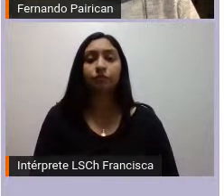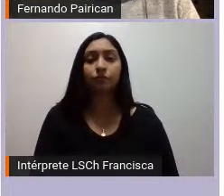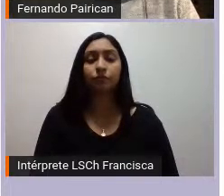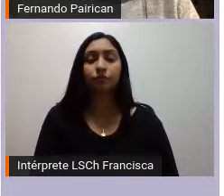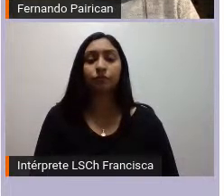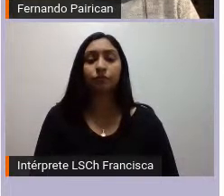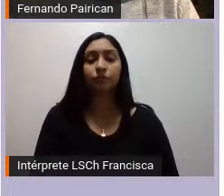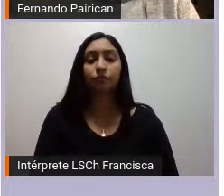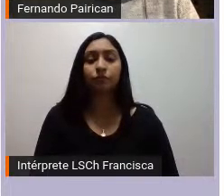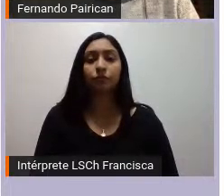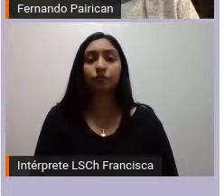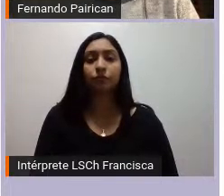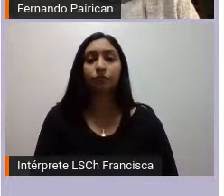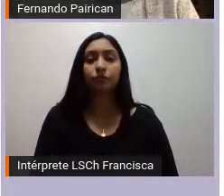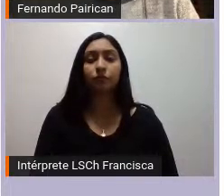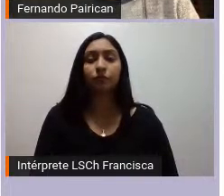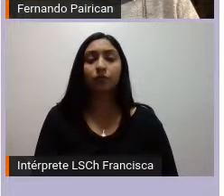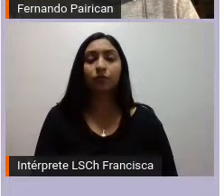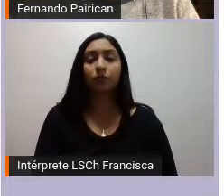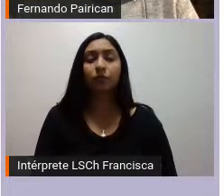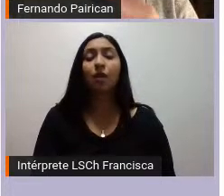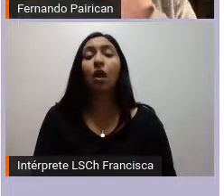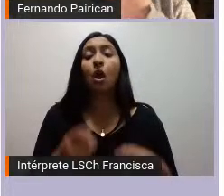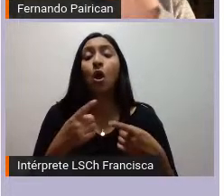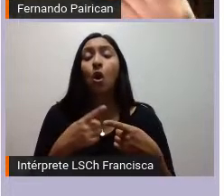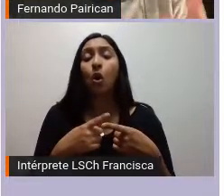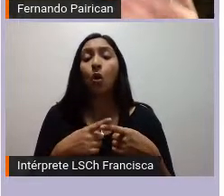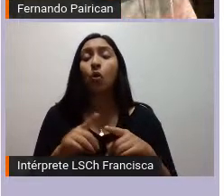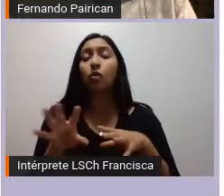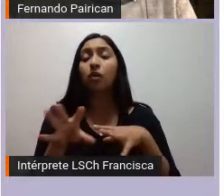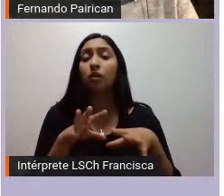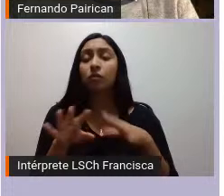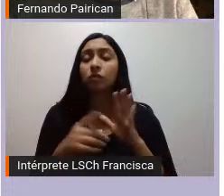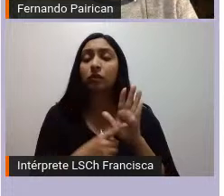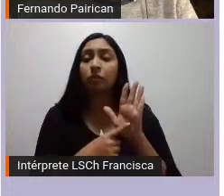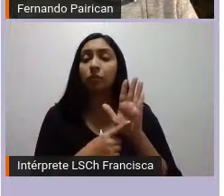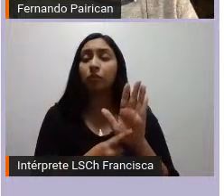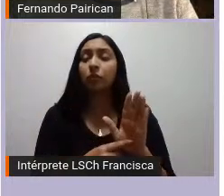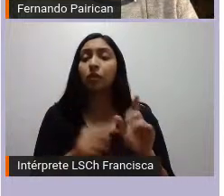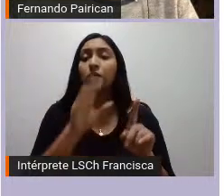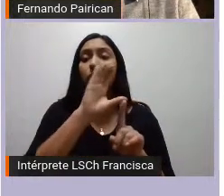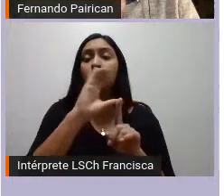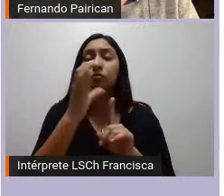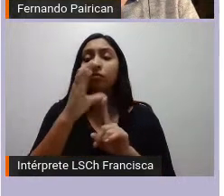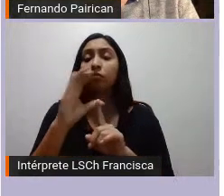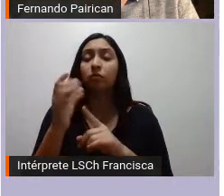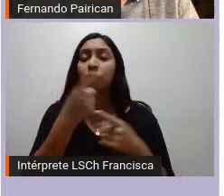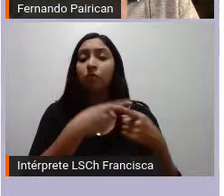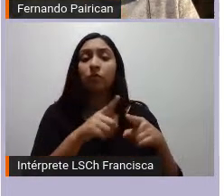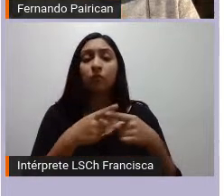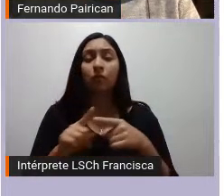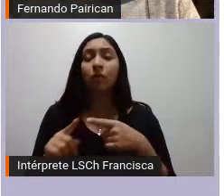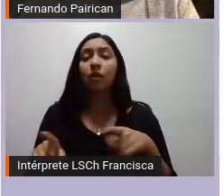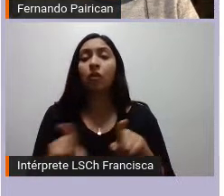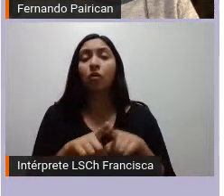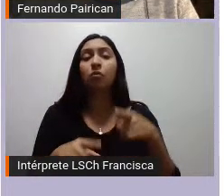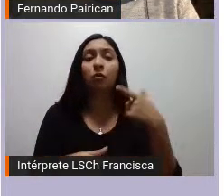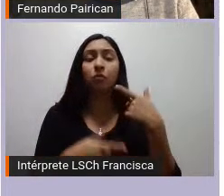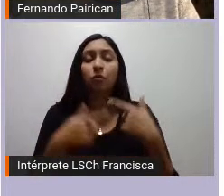otro aspecto que da cuenta del multiculturalismo si lo entendemos como una política también impulsada por los gobiernos